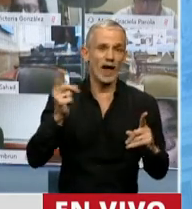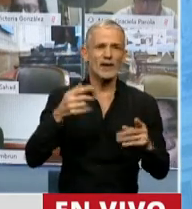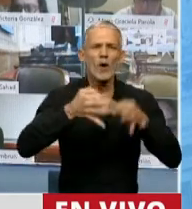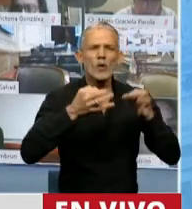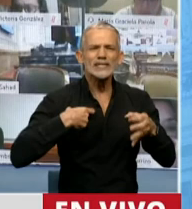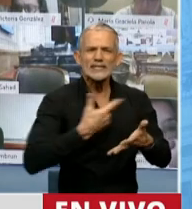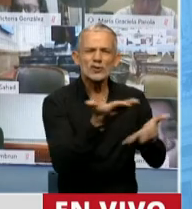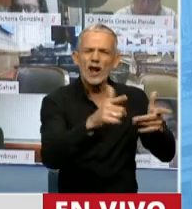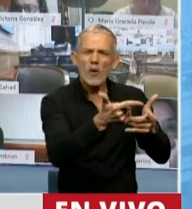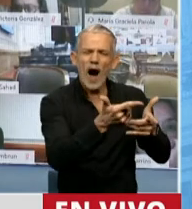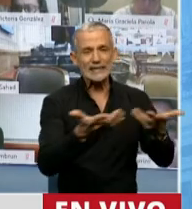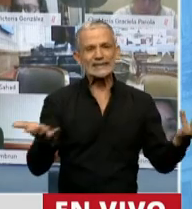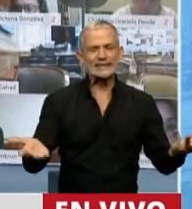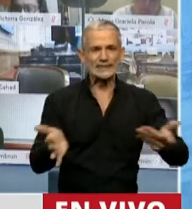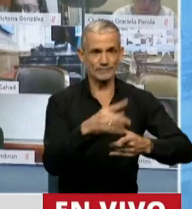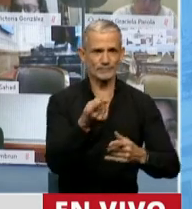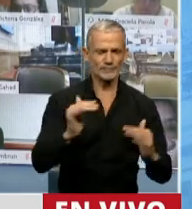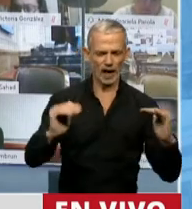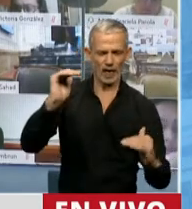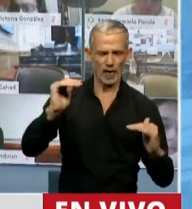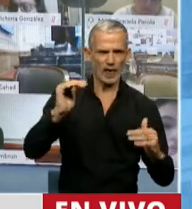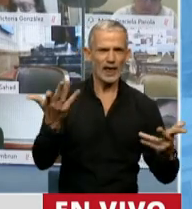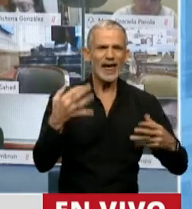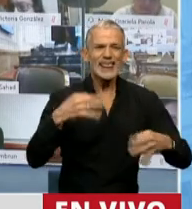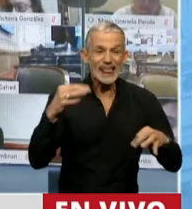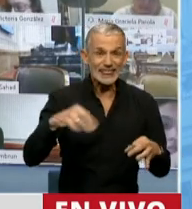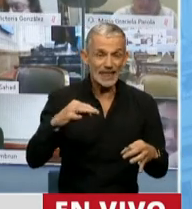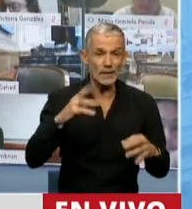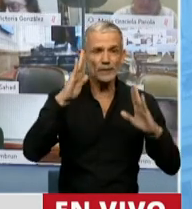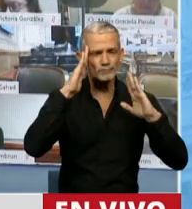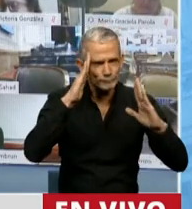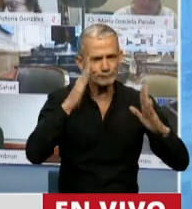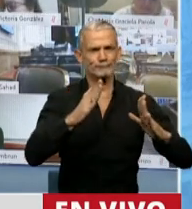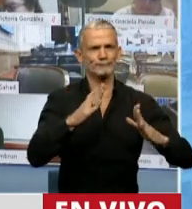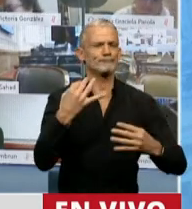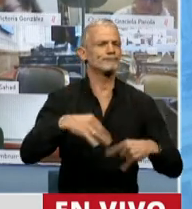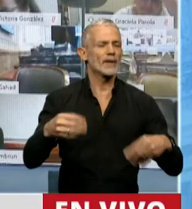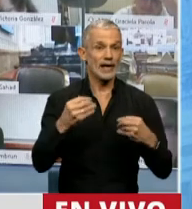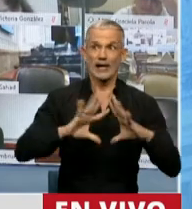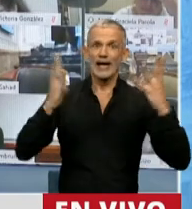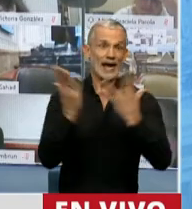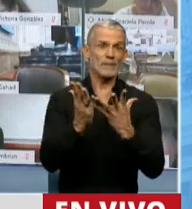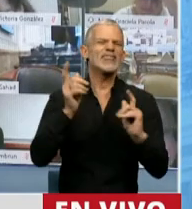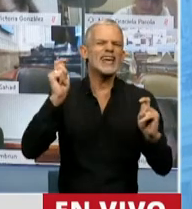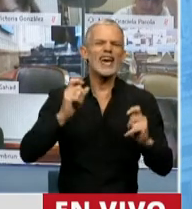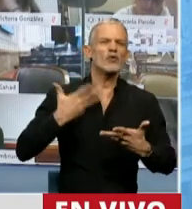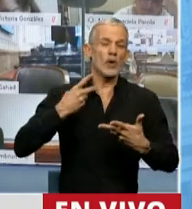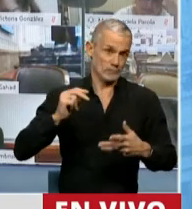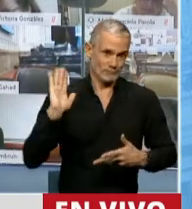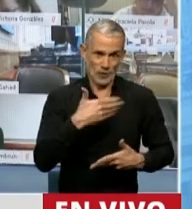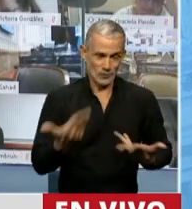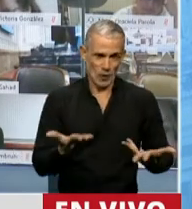social que pueda ser relatada si no se tiene en cuenta que el ambiente es de todos, que la